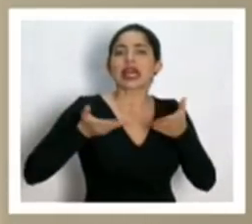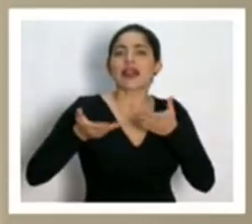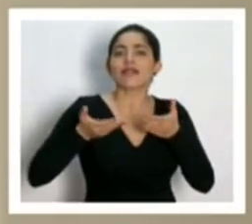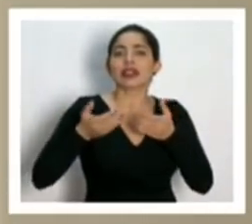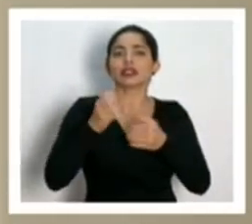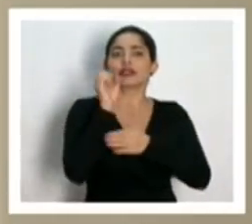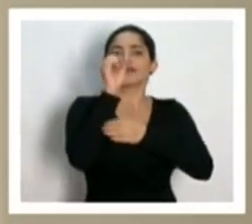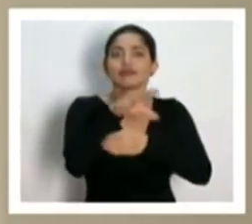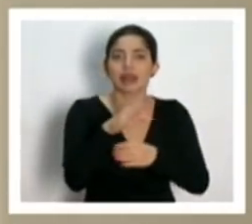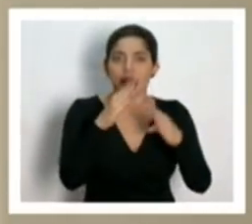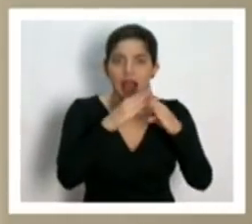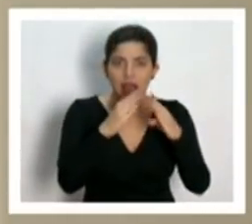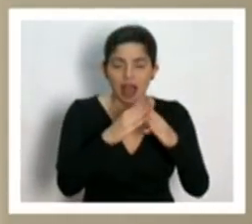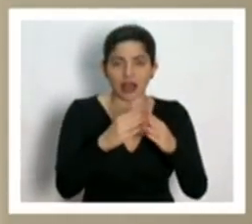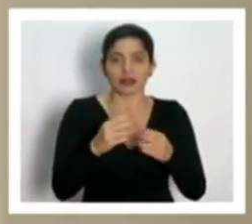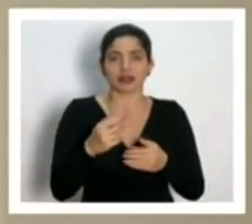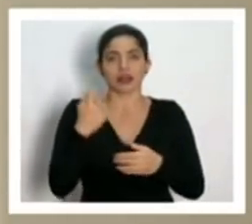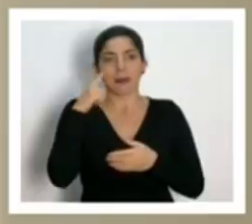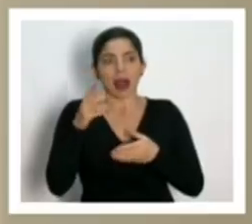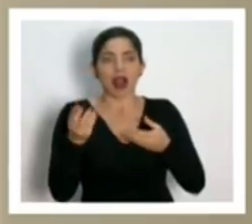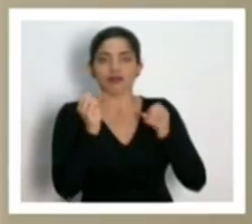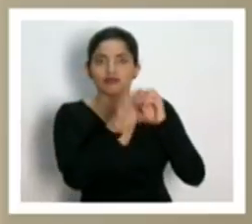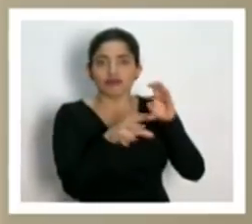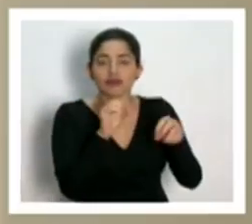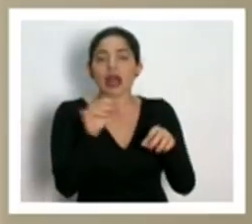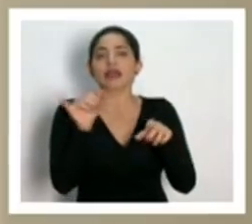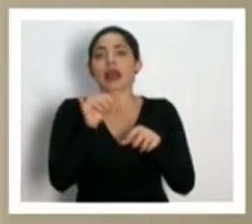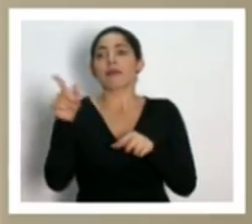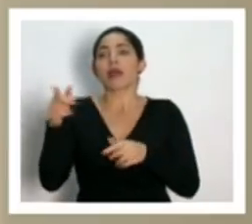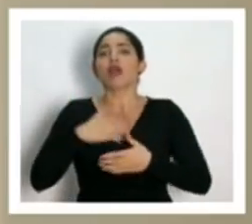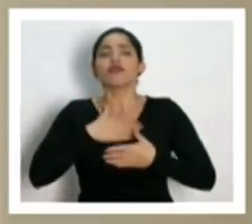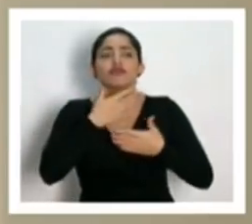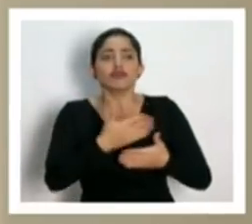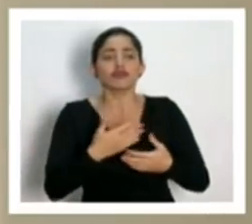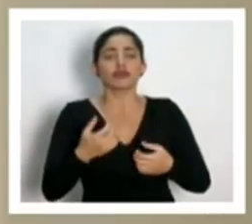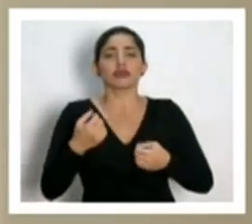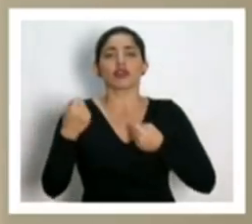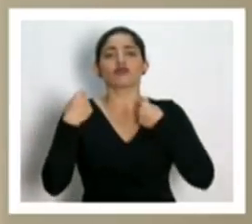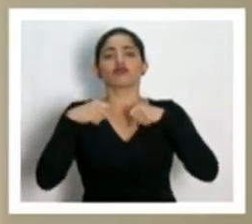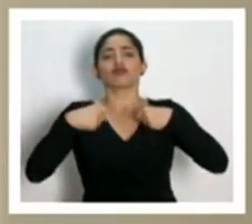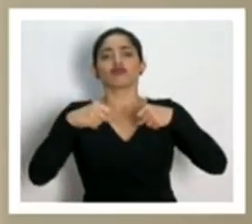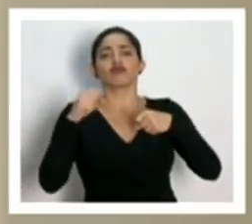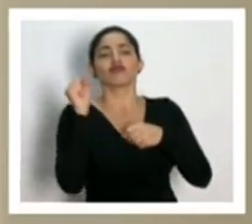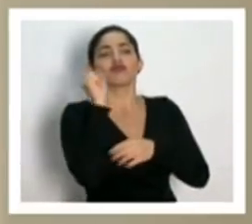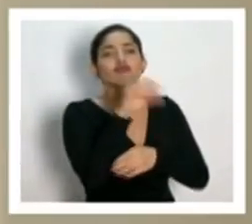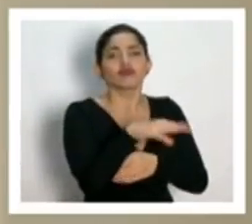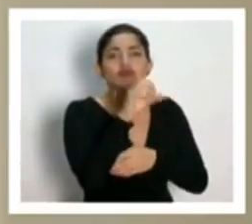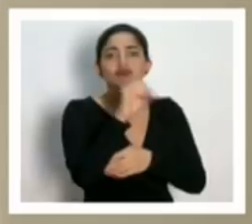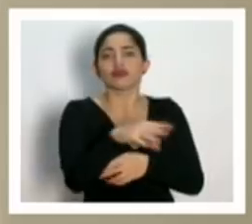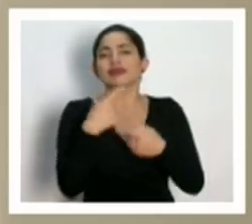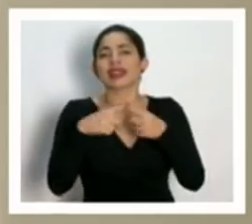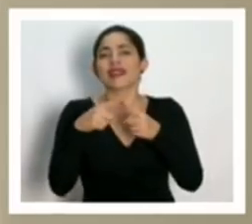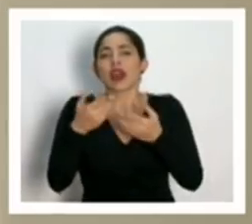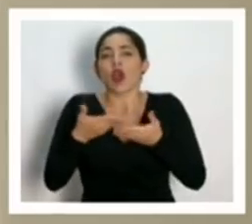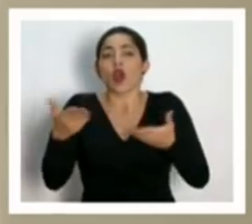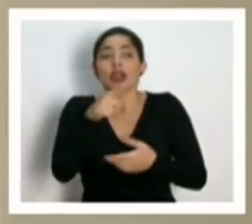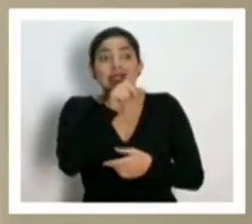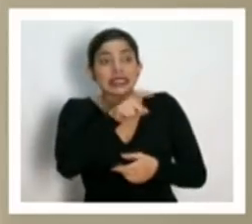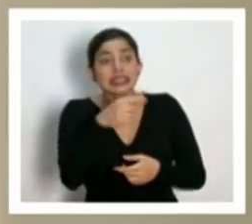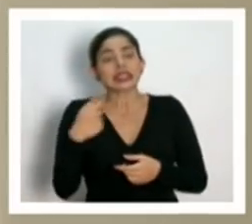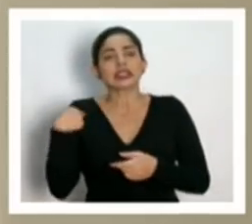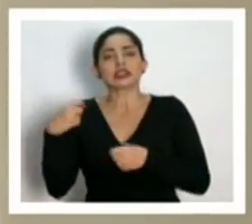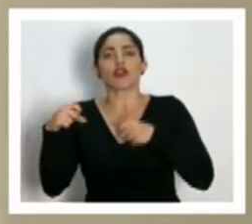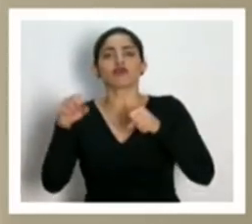entrega a domicilio, que han puesto a disposición repartición de diferentes, como les decía, insumos para que ellos